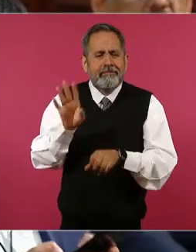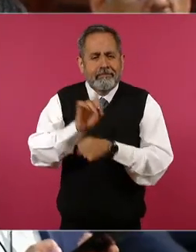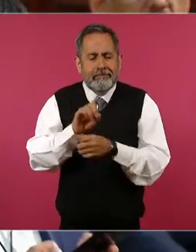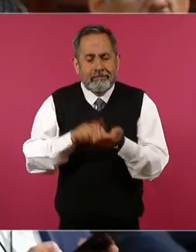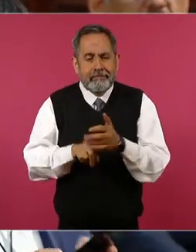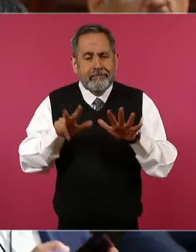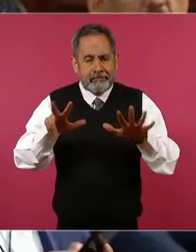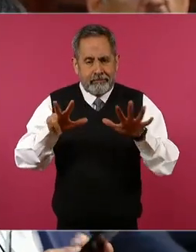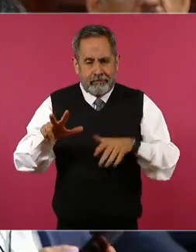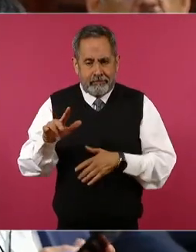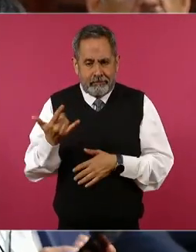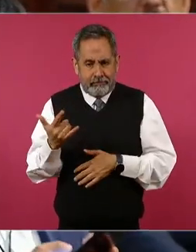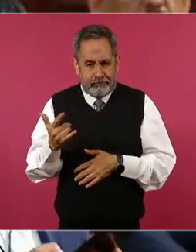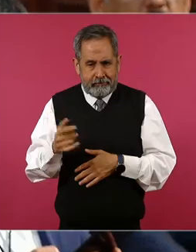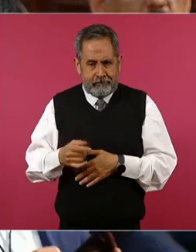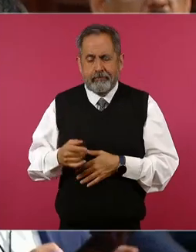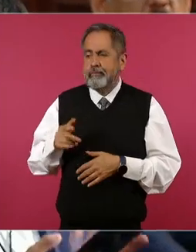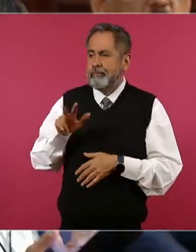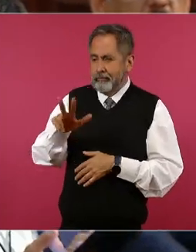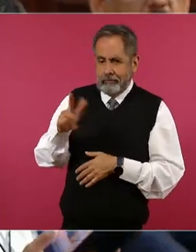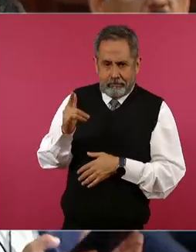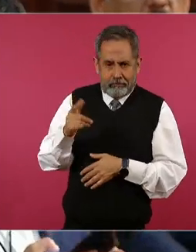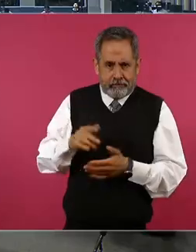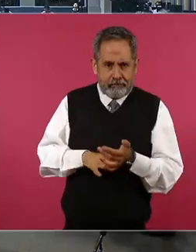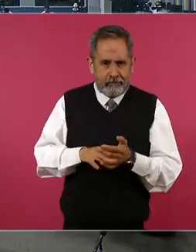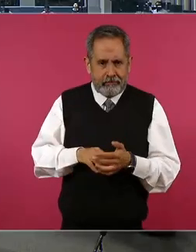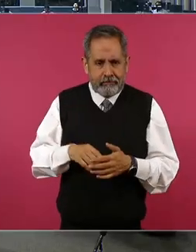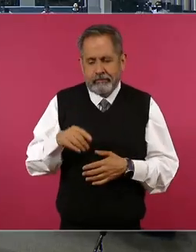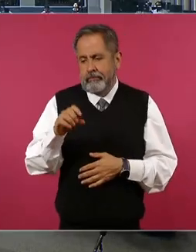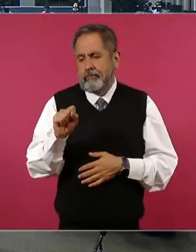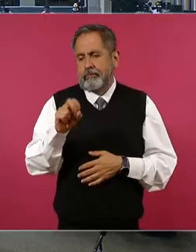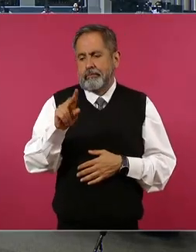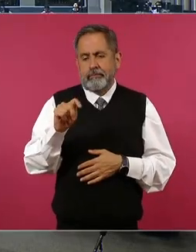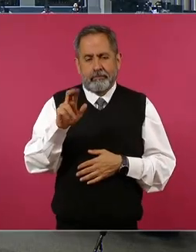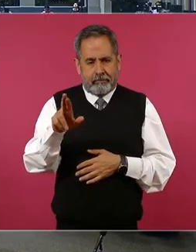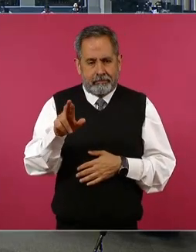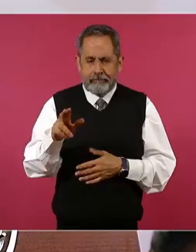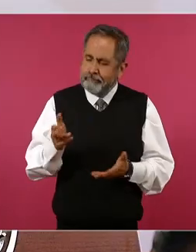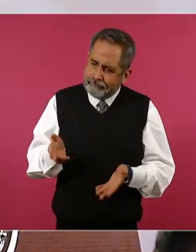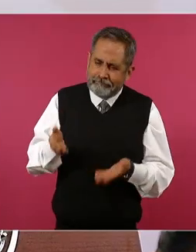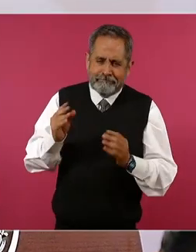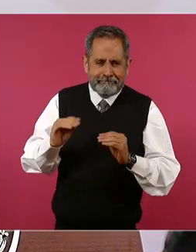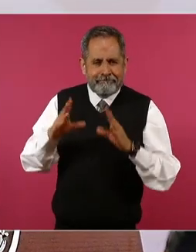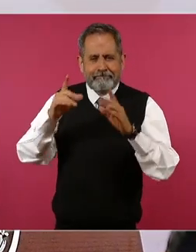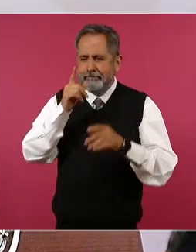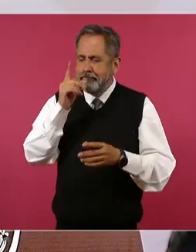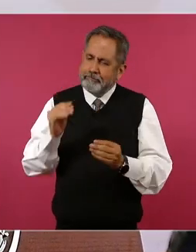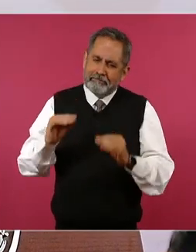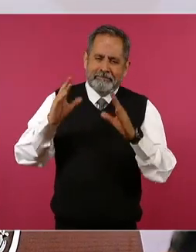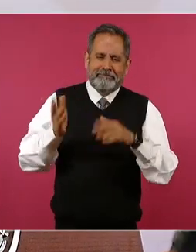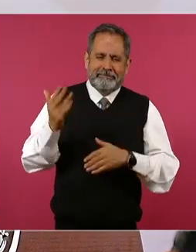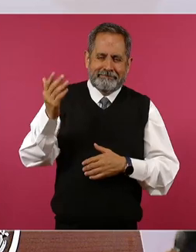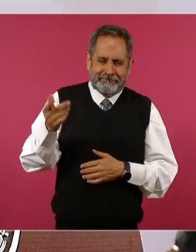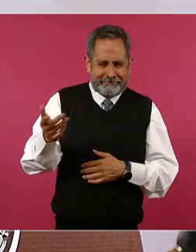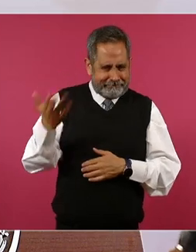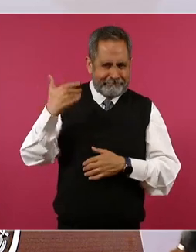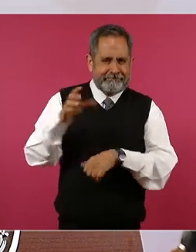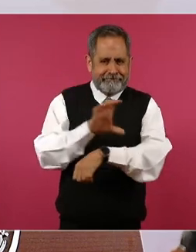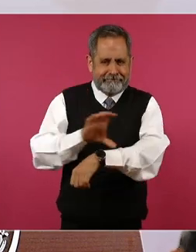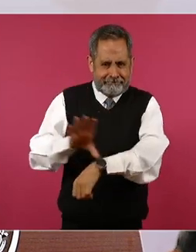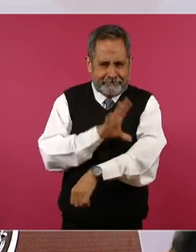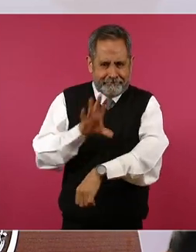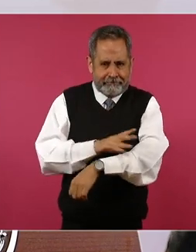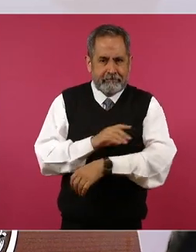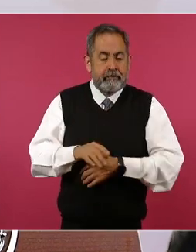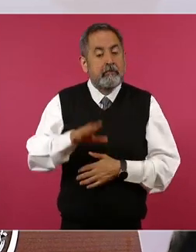de julio el 18 de julio ahora les digo Suter prende la luz prende la luz porque cuando